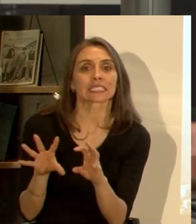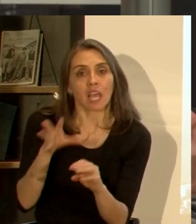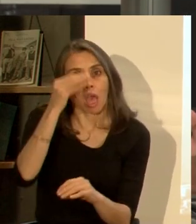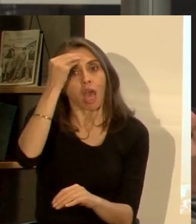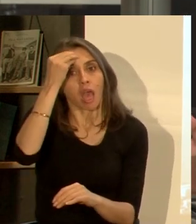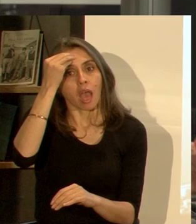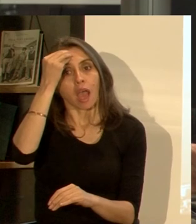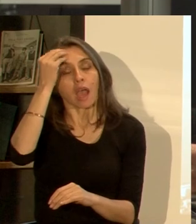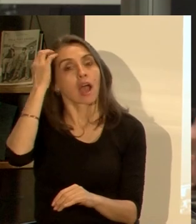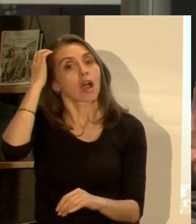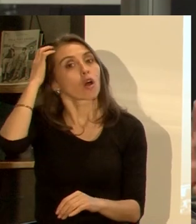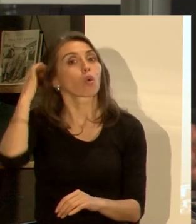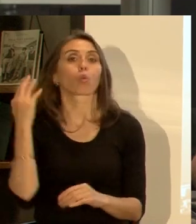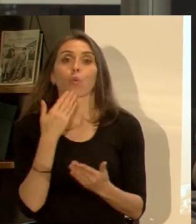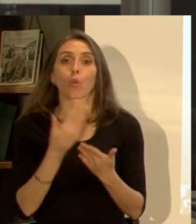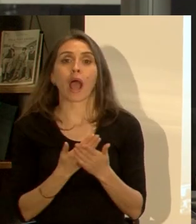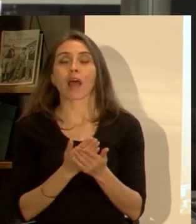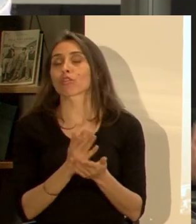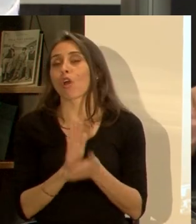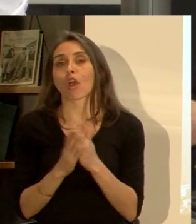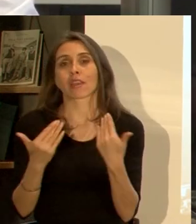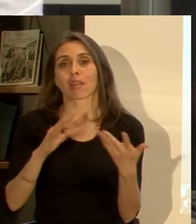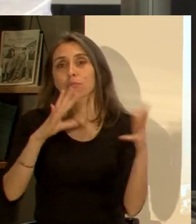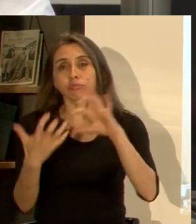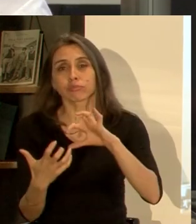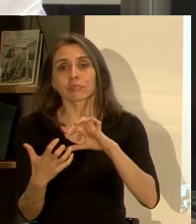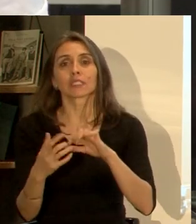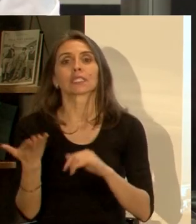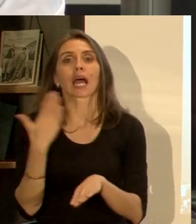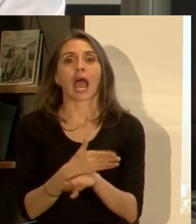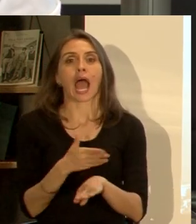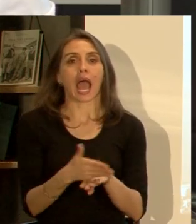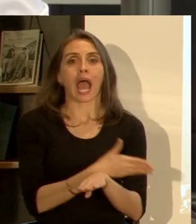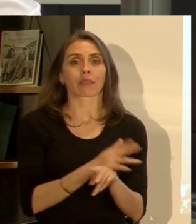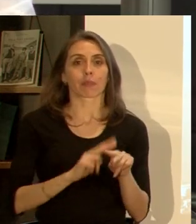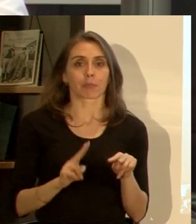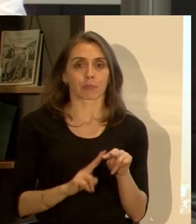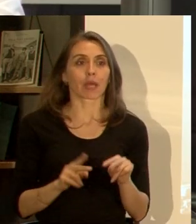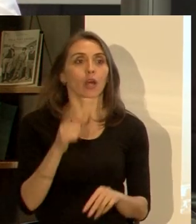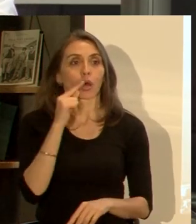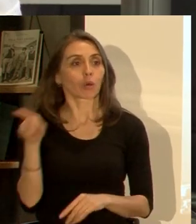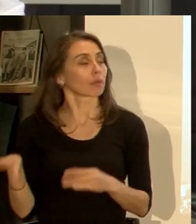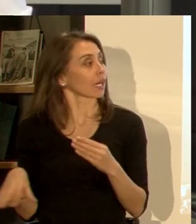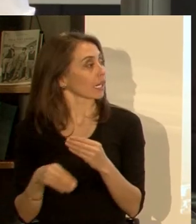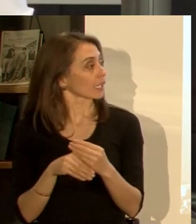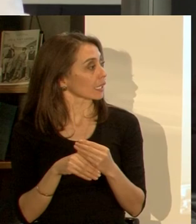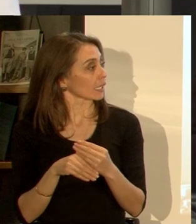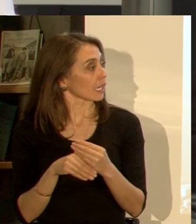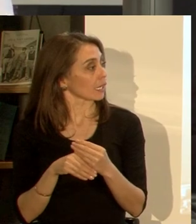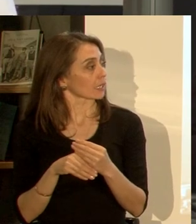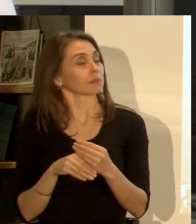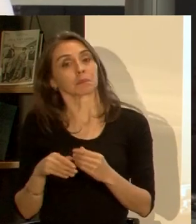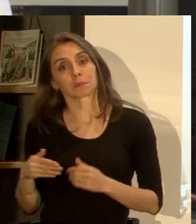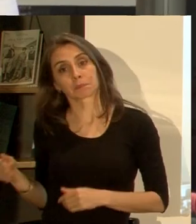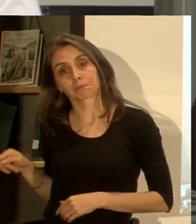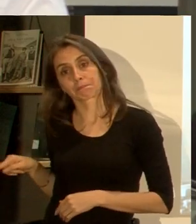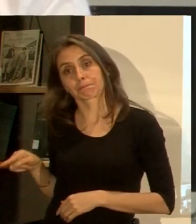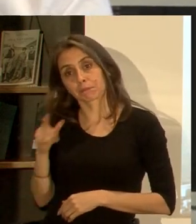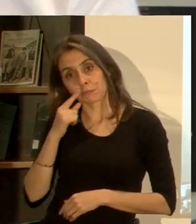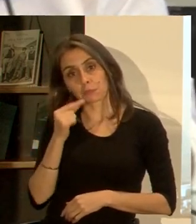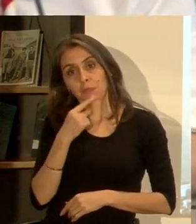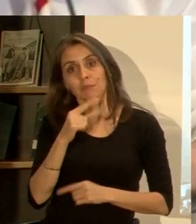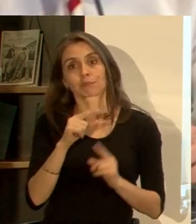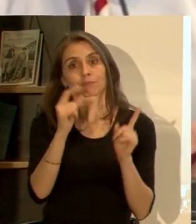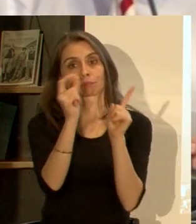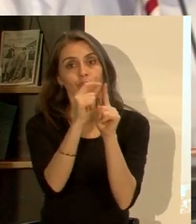tal manera que cuando venga el evento esté totalmente preparada Gonzalo tú querías agregar sí quería agregar una cosa sobre los